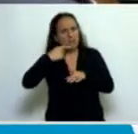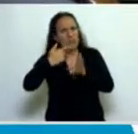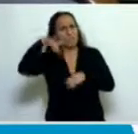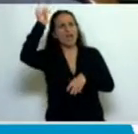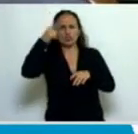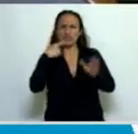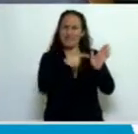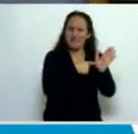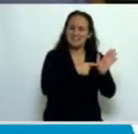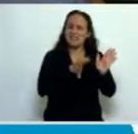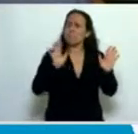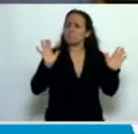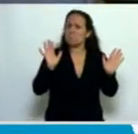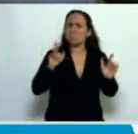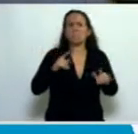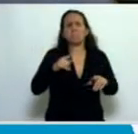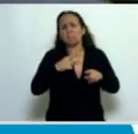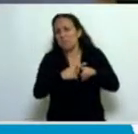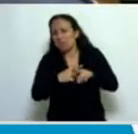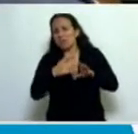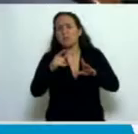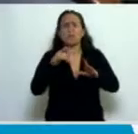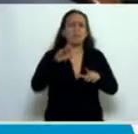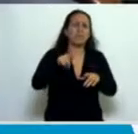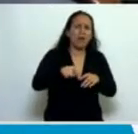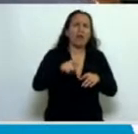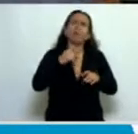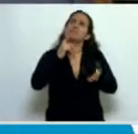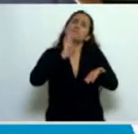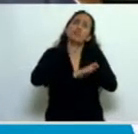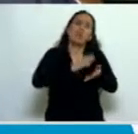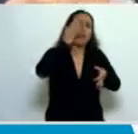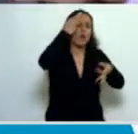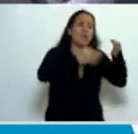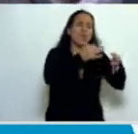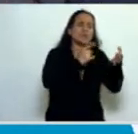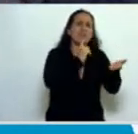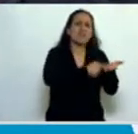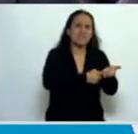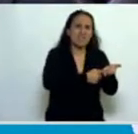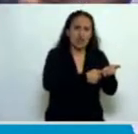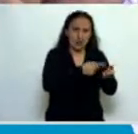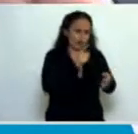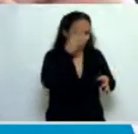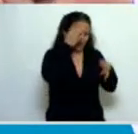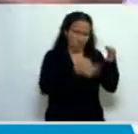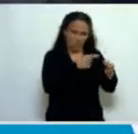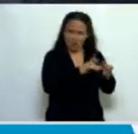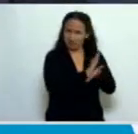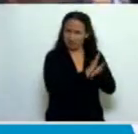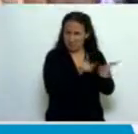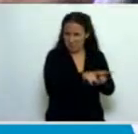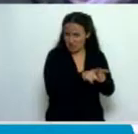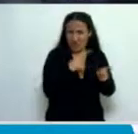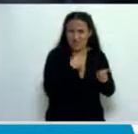ha vituperado una y otra vez las decisiones judiciales que no han hecho más que mostrarles los límites establecidos por la